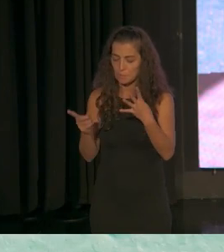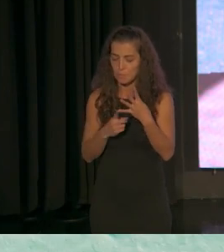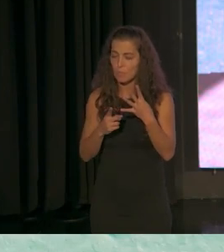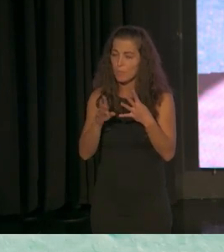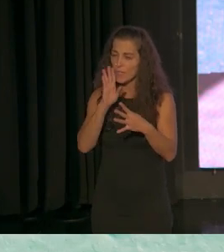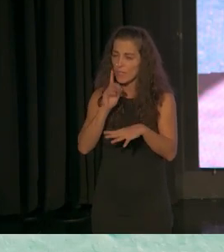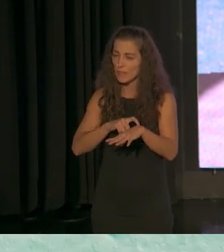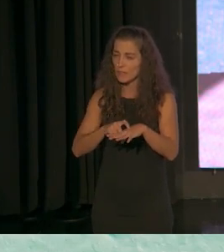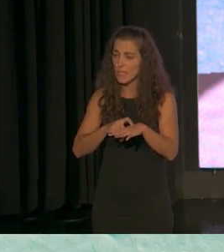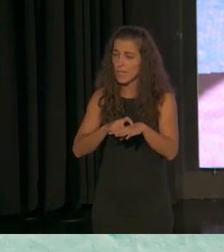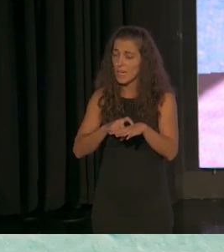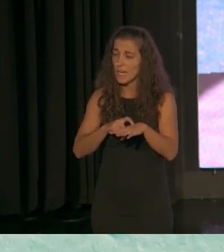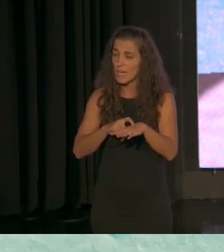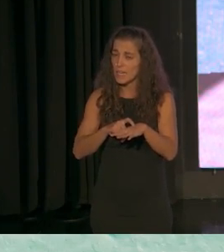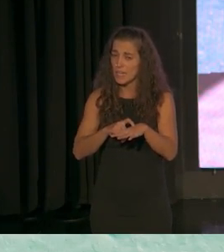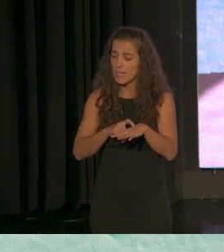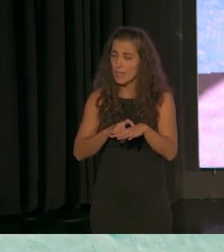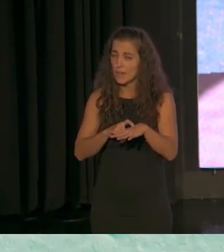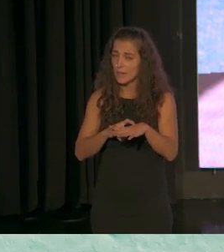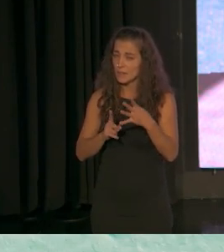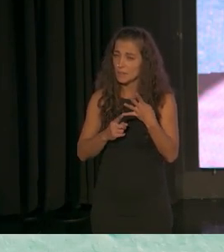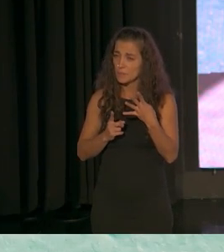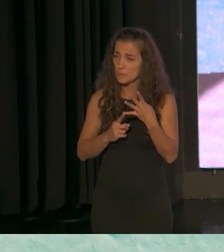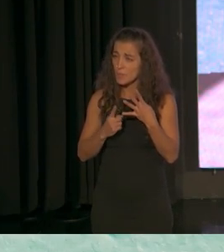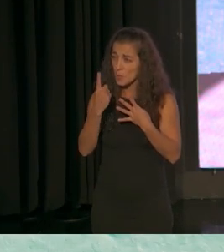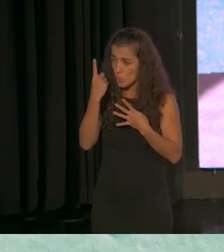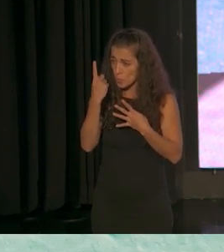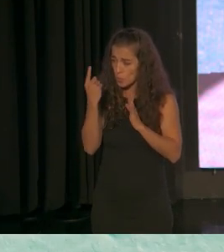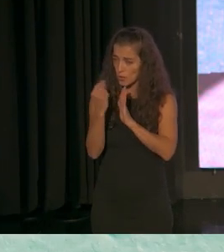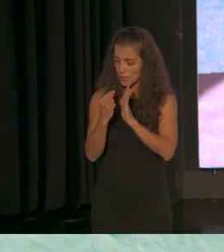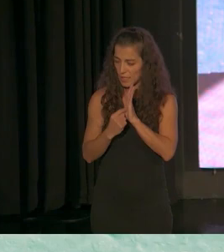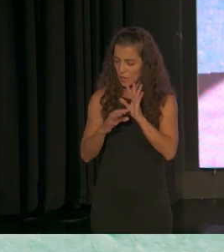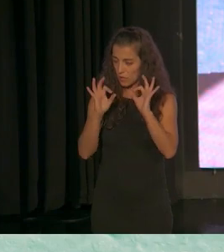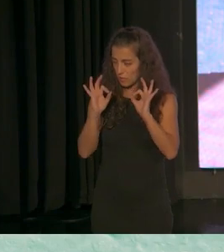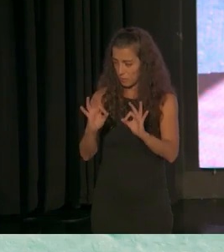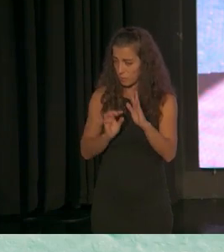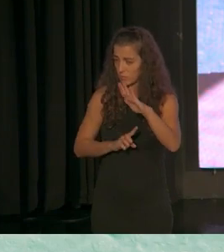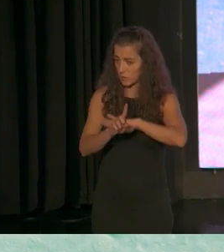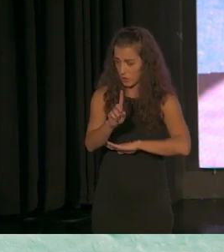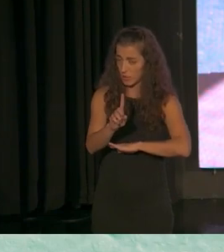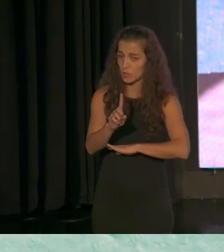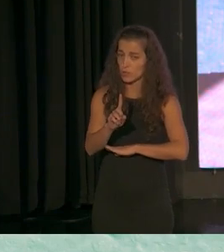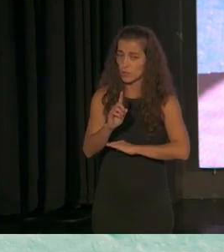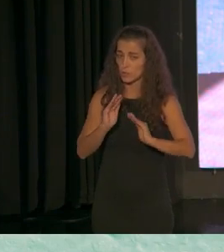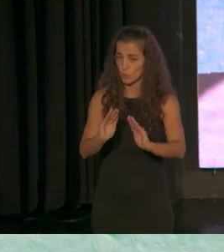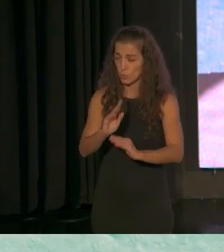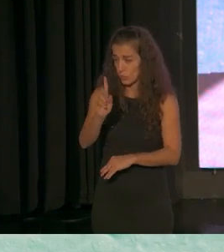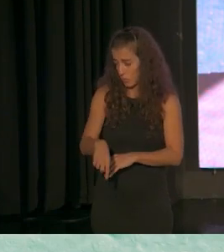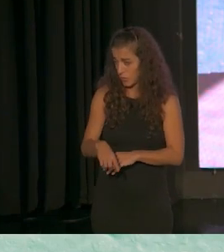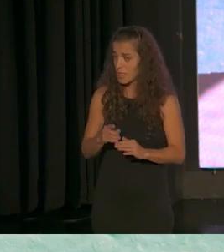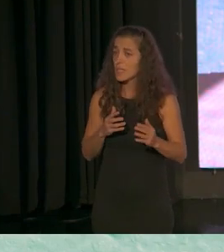como decía antes uno de los indicadores de progreso y por tanto de mejor